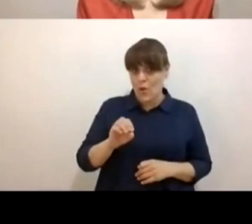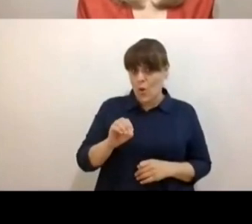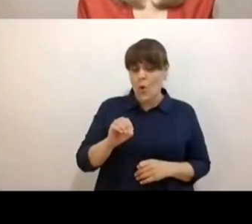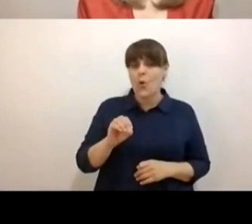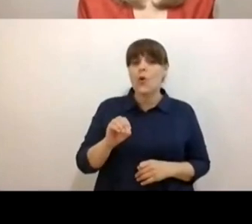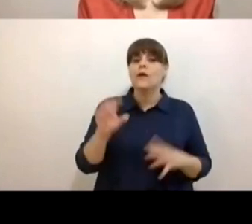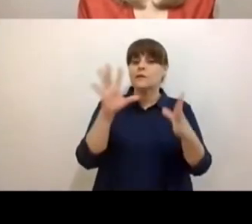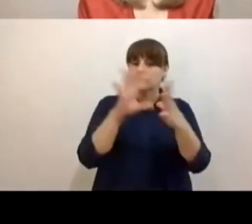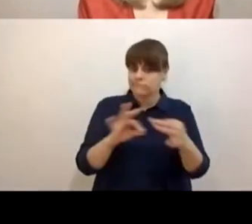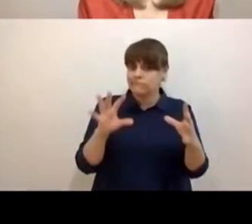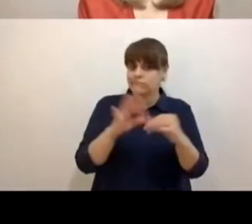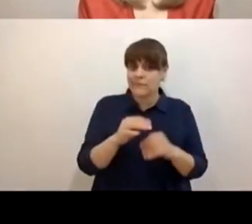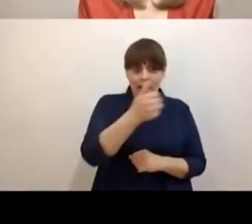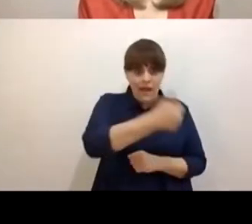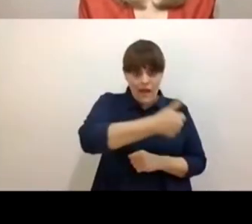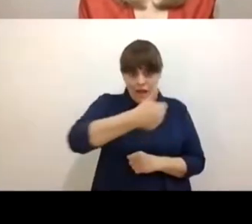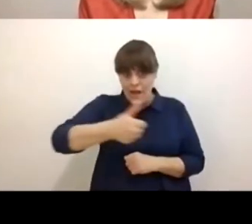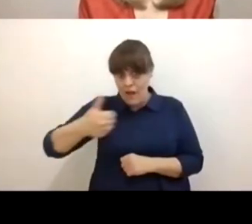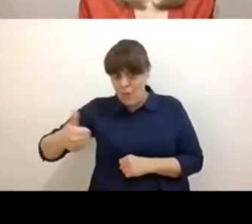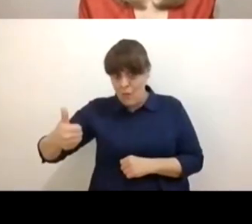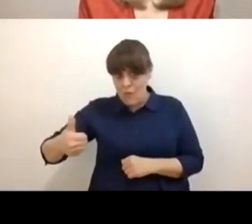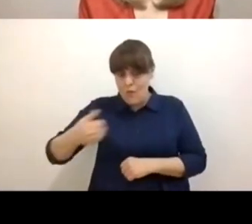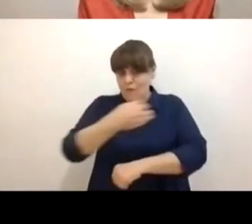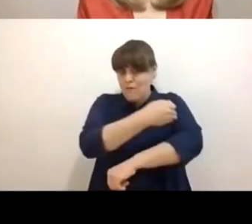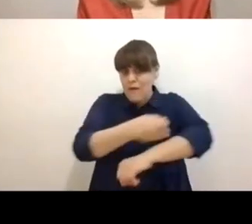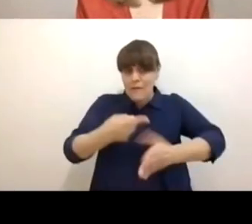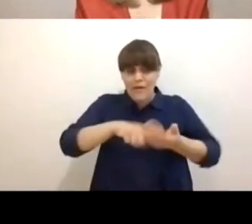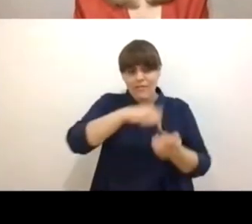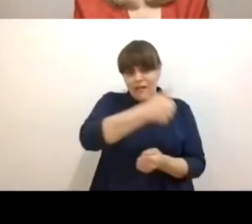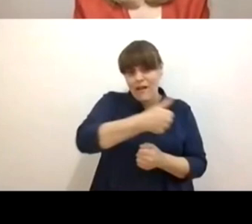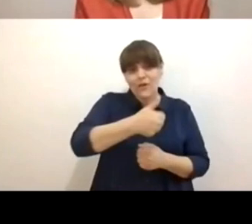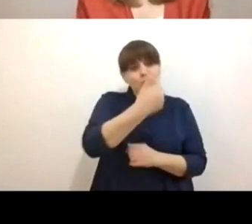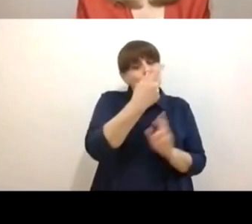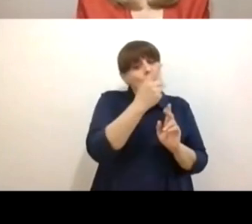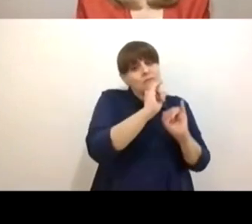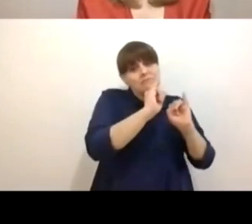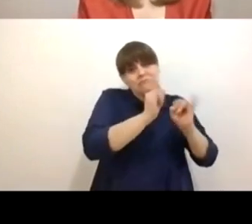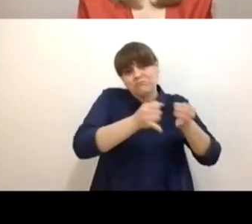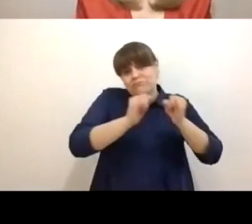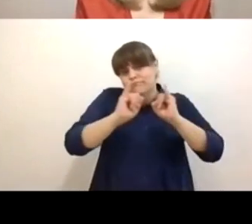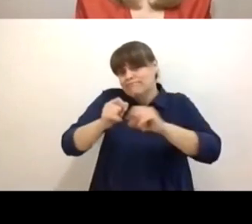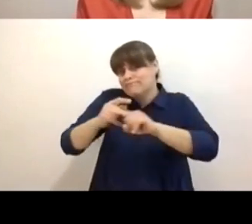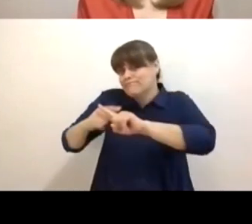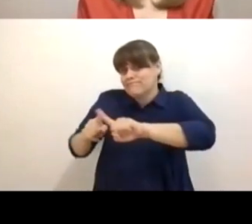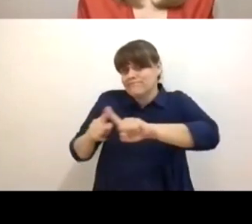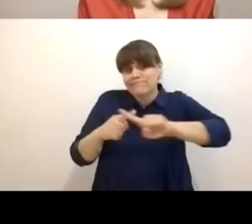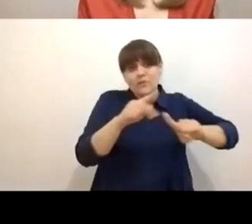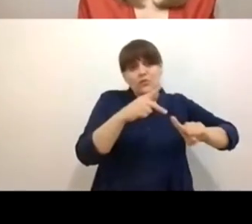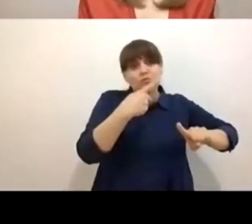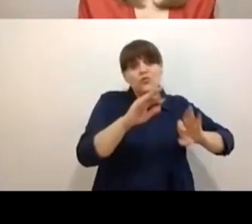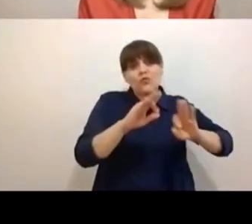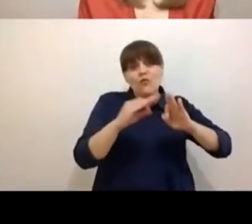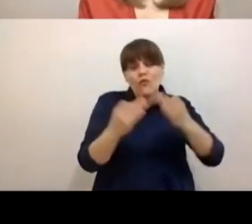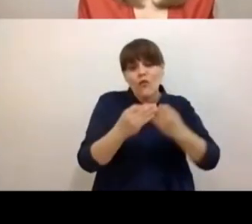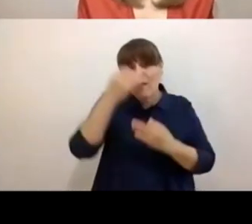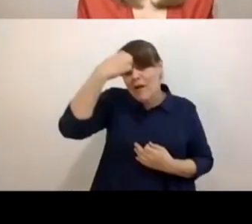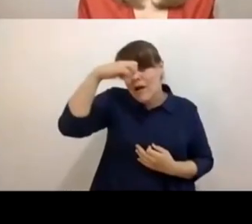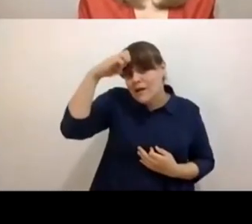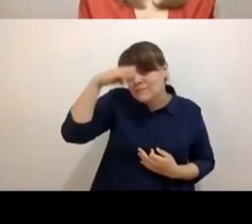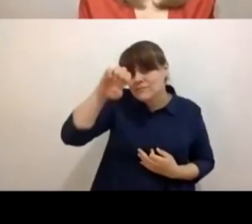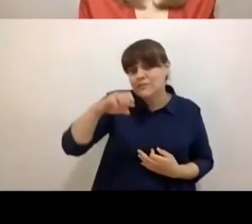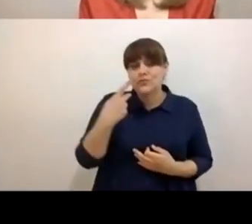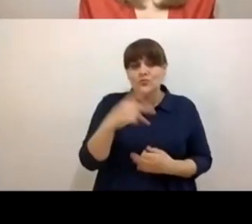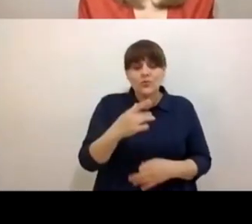persona de la familia vivirá el duelo de forma distinta. Hoy hay mucho material, como decía Ana,